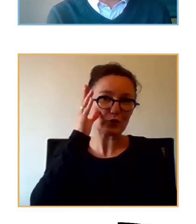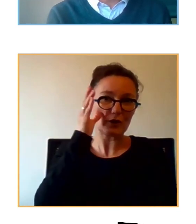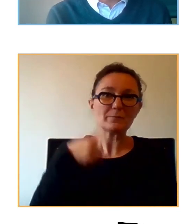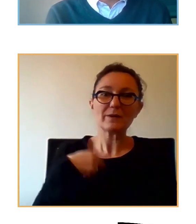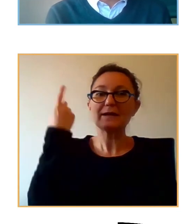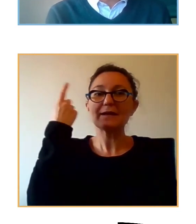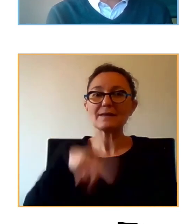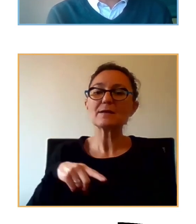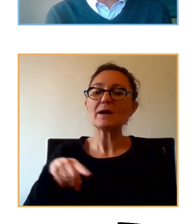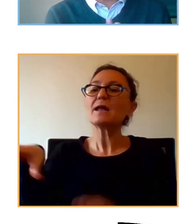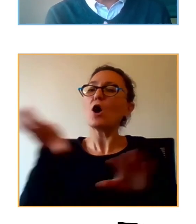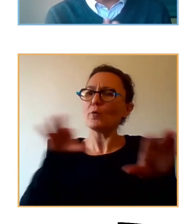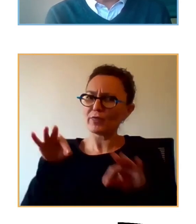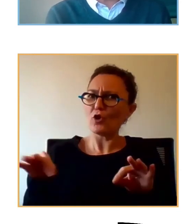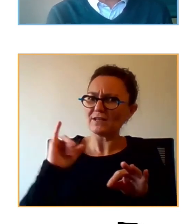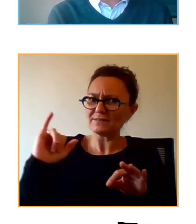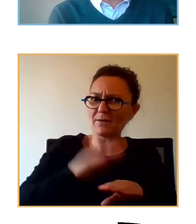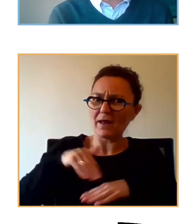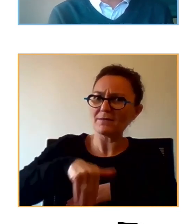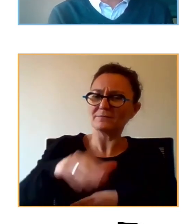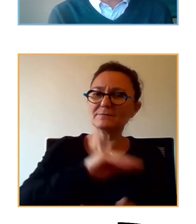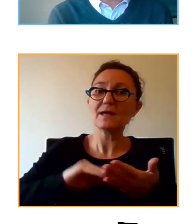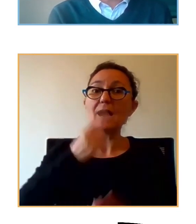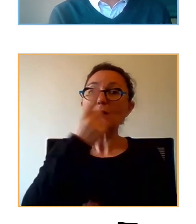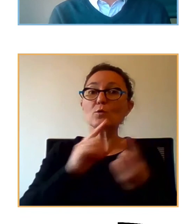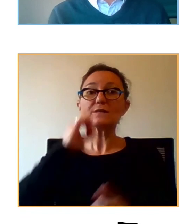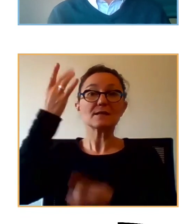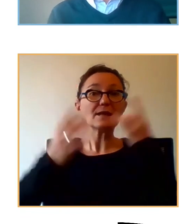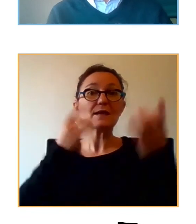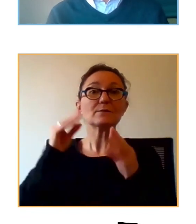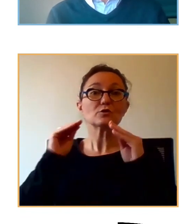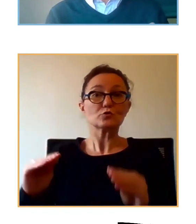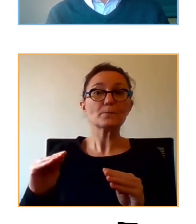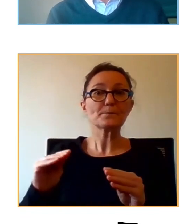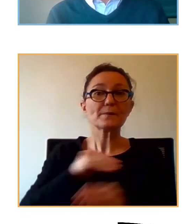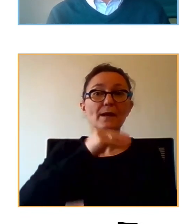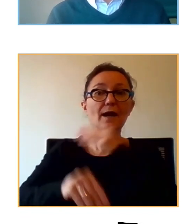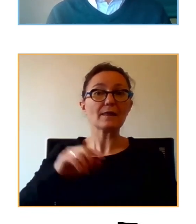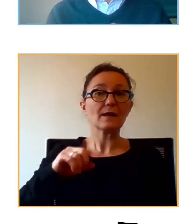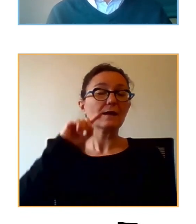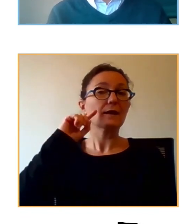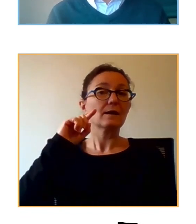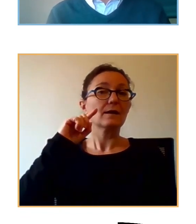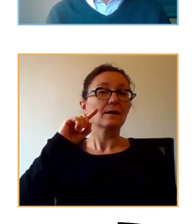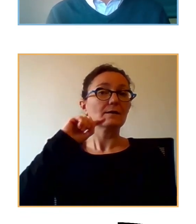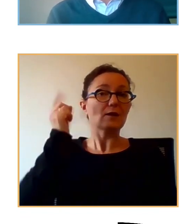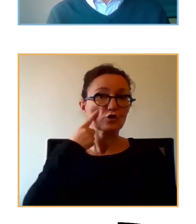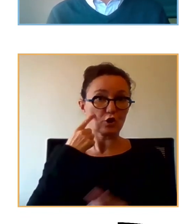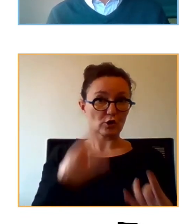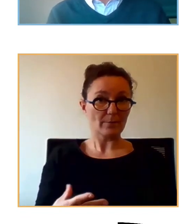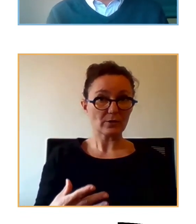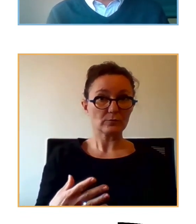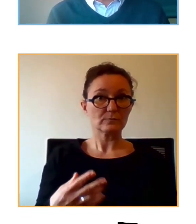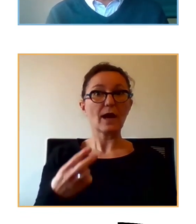opciones. Y entonces hay distintas iniciativas que lo que hacen básicamente es hacer un test de diagnóstico rápido y una PCR